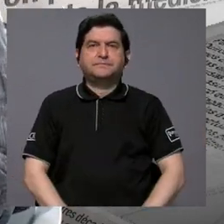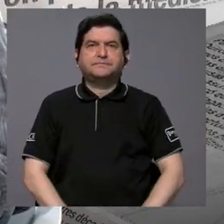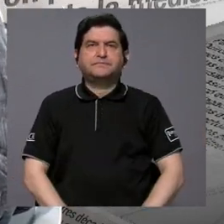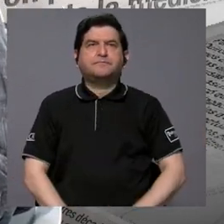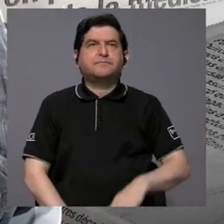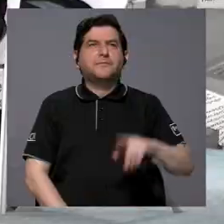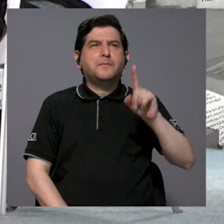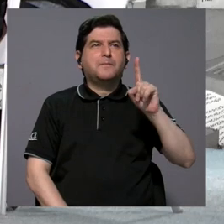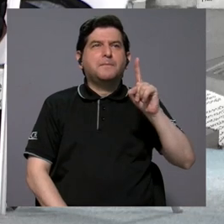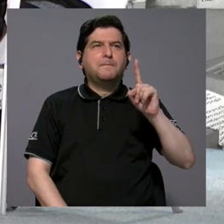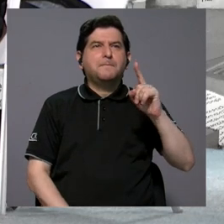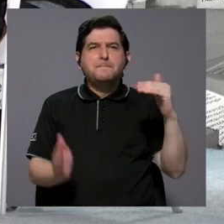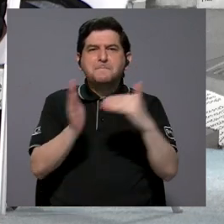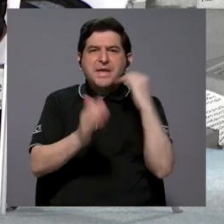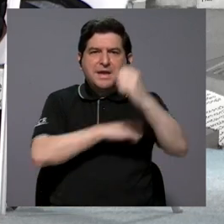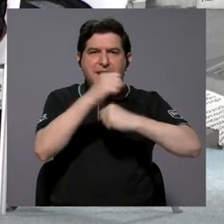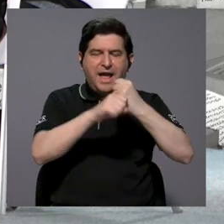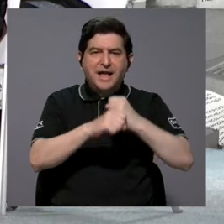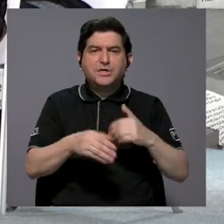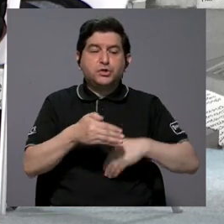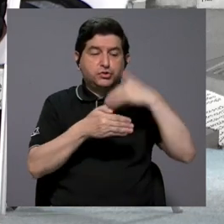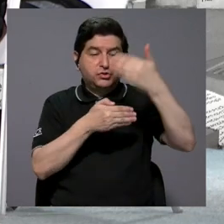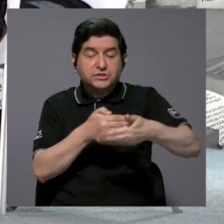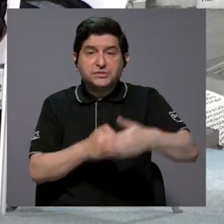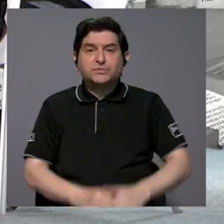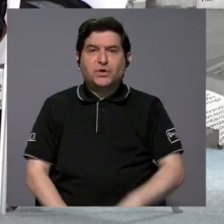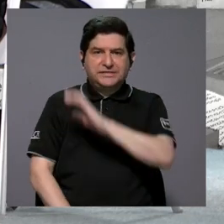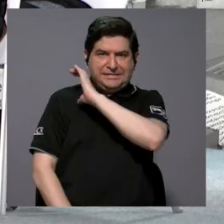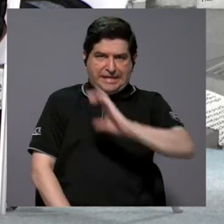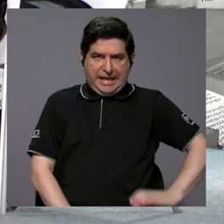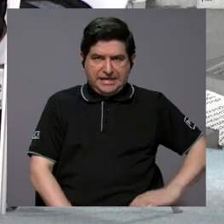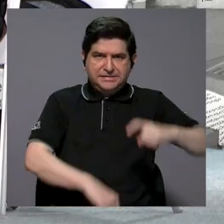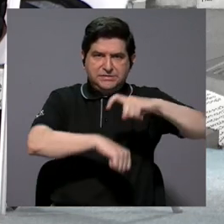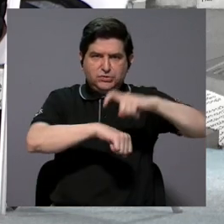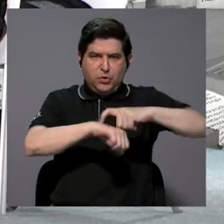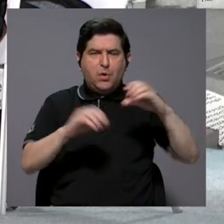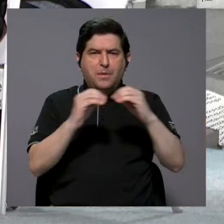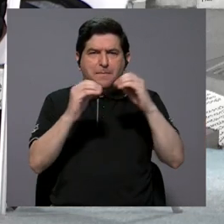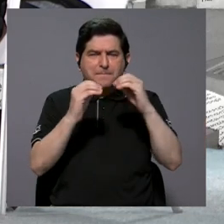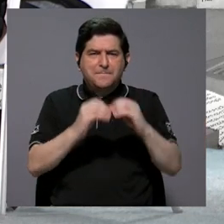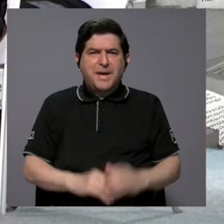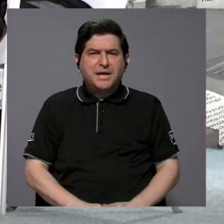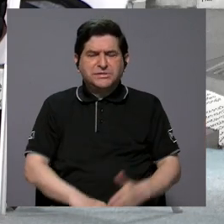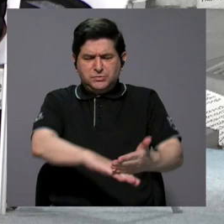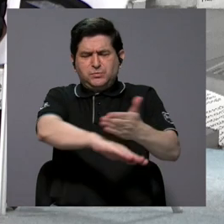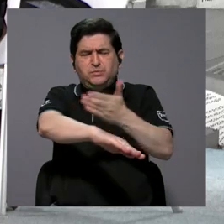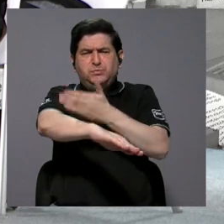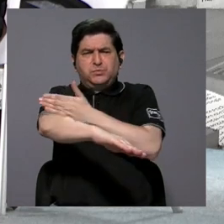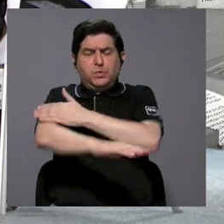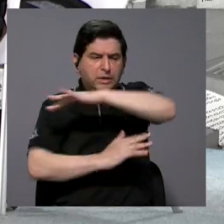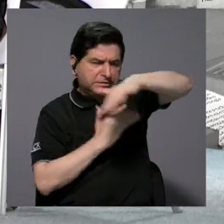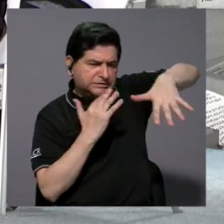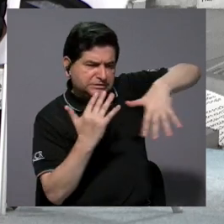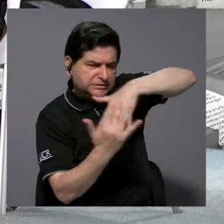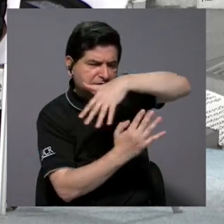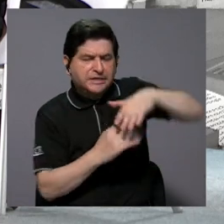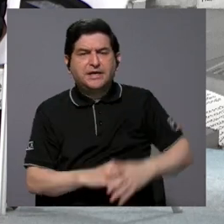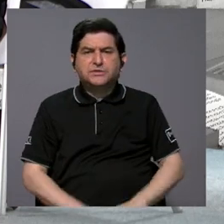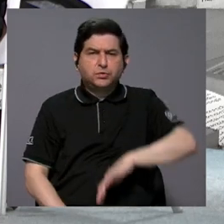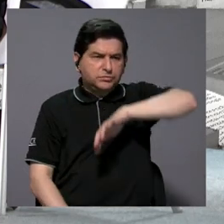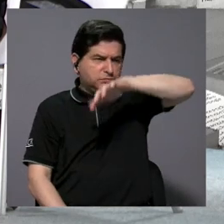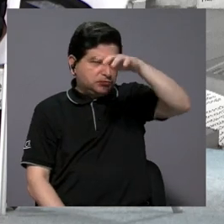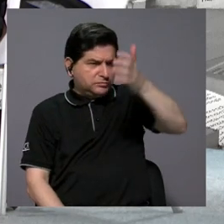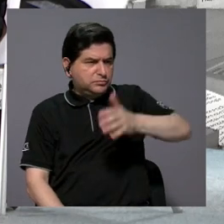alrededor del año 1000 después de Cristo, tuvo su momento de mayor auge, interactuando desde la zona